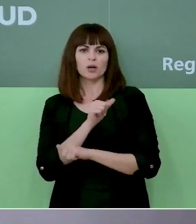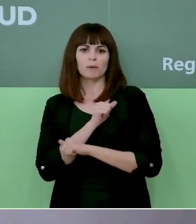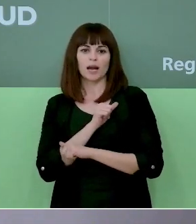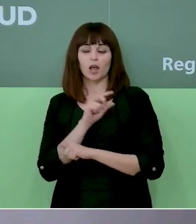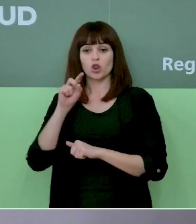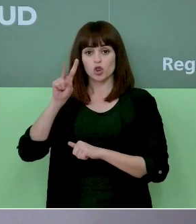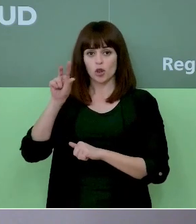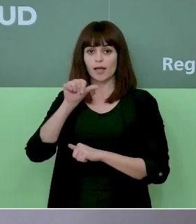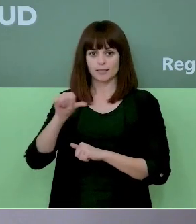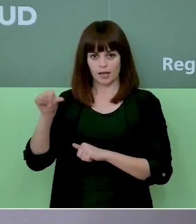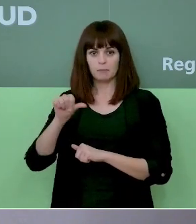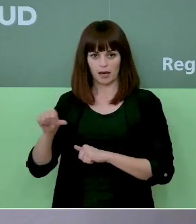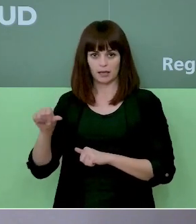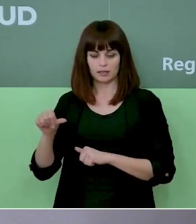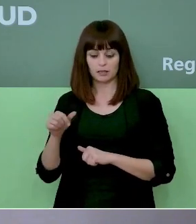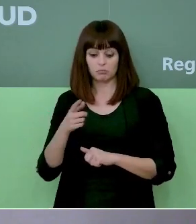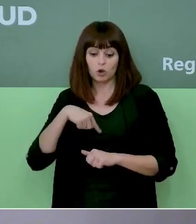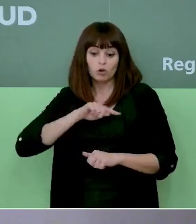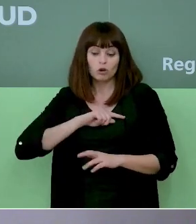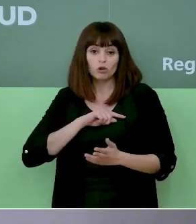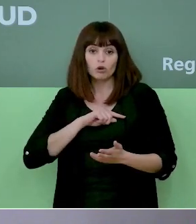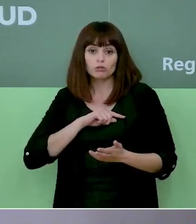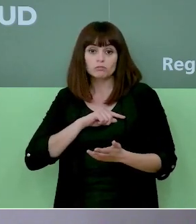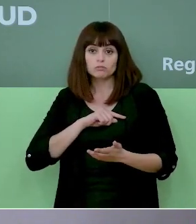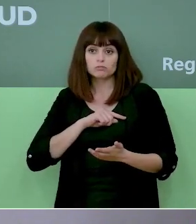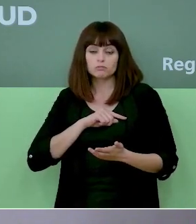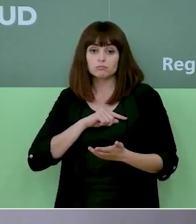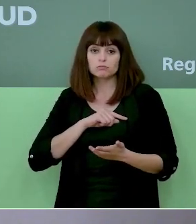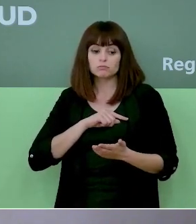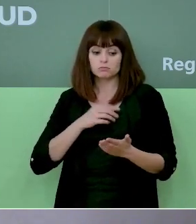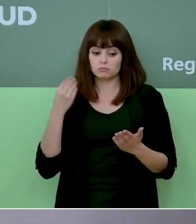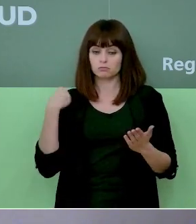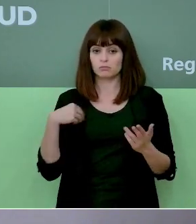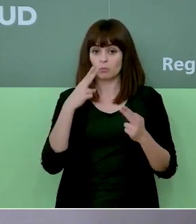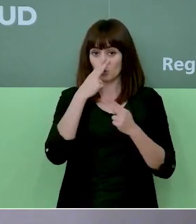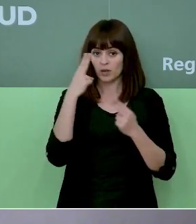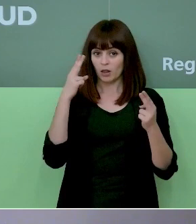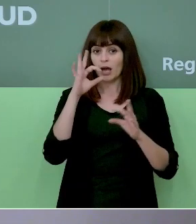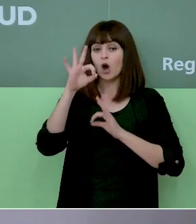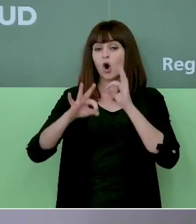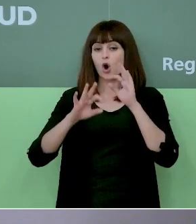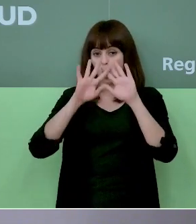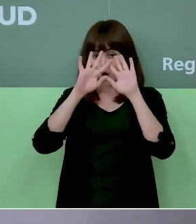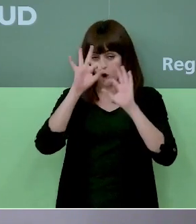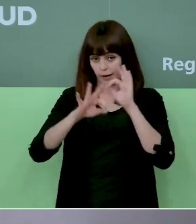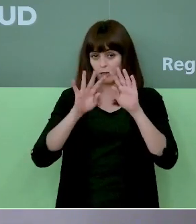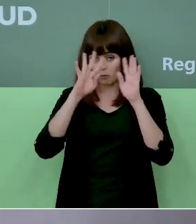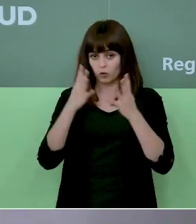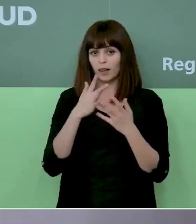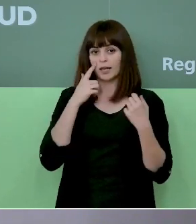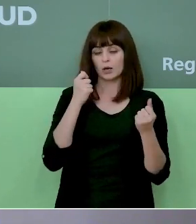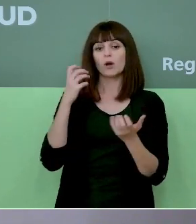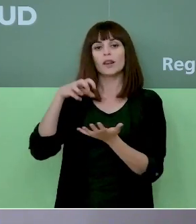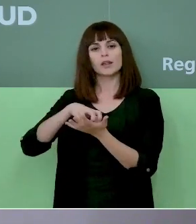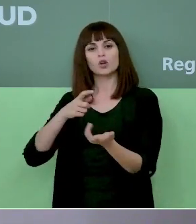las 12 semanas y nosotros nos hemos basado en datos en lo que está publicado por parte de la Organización Mundial de la Salud del Centro de